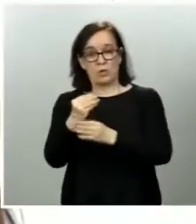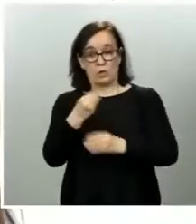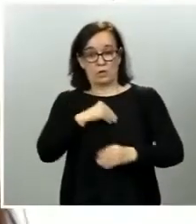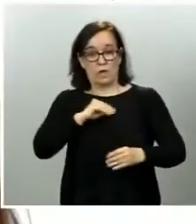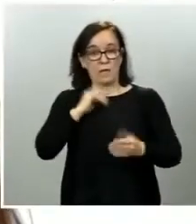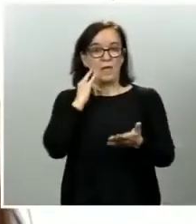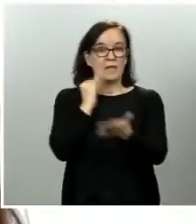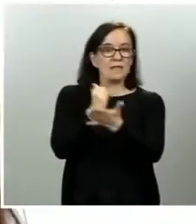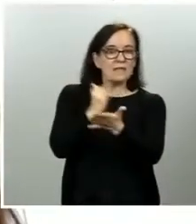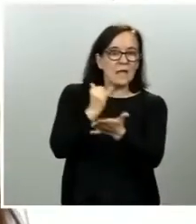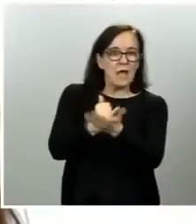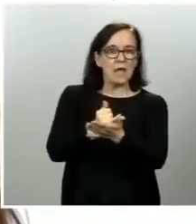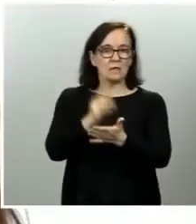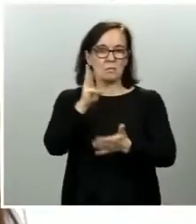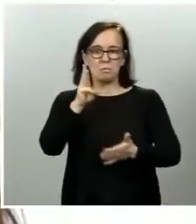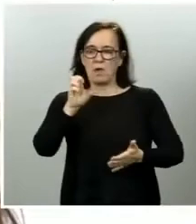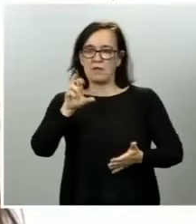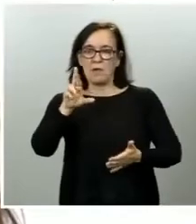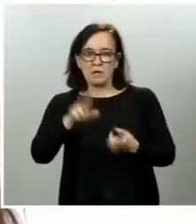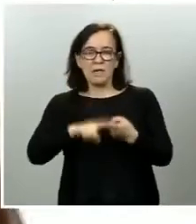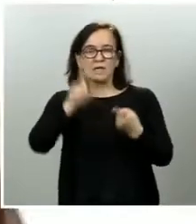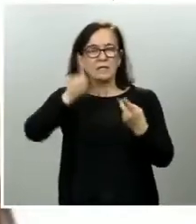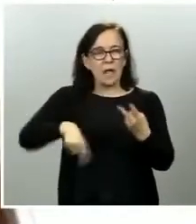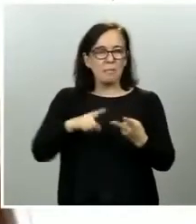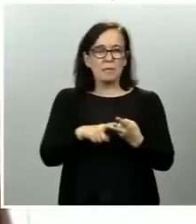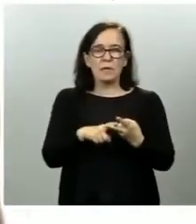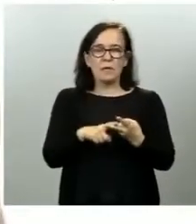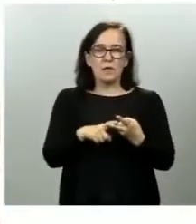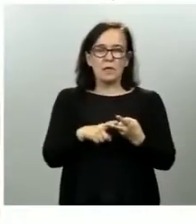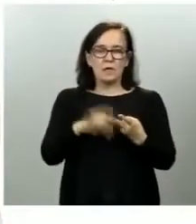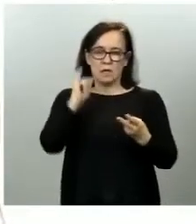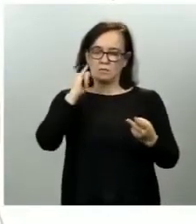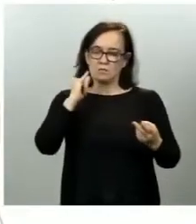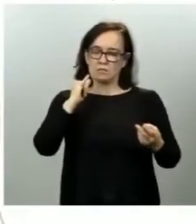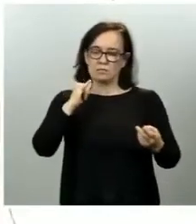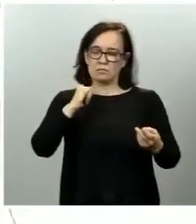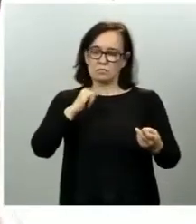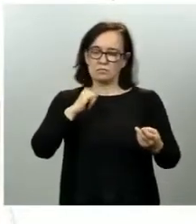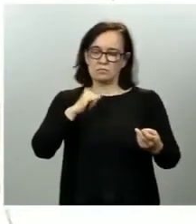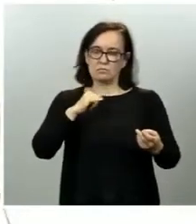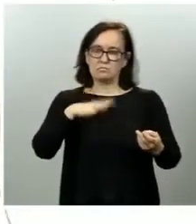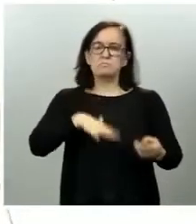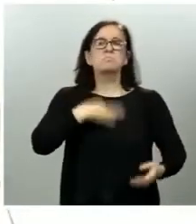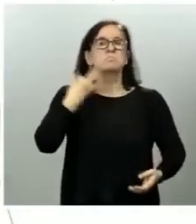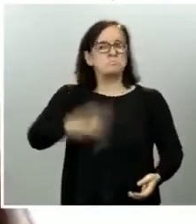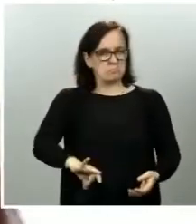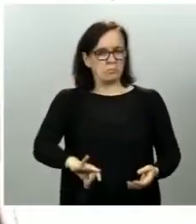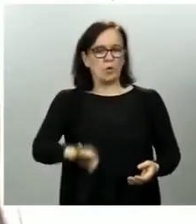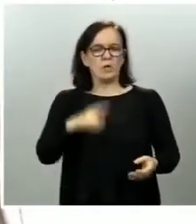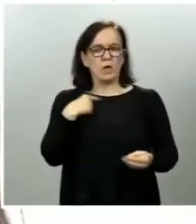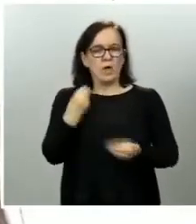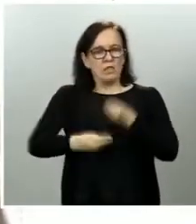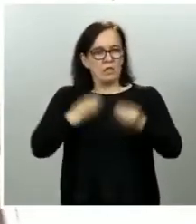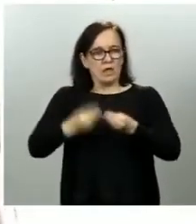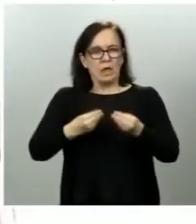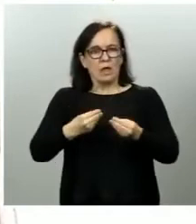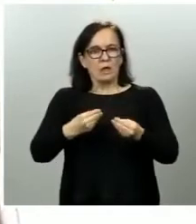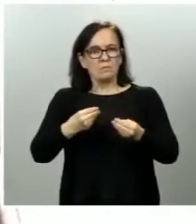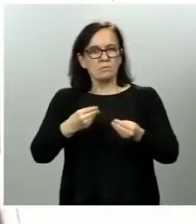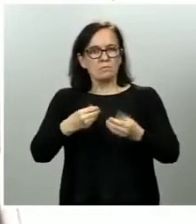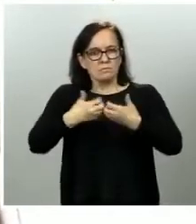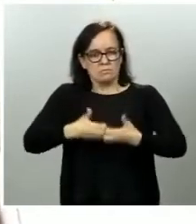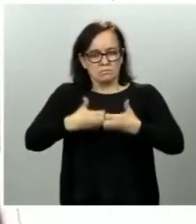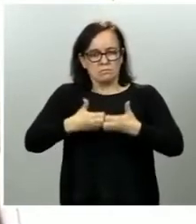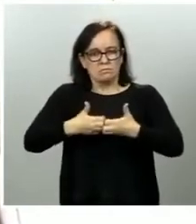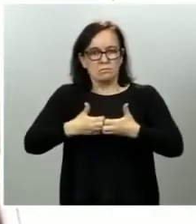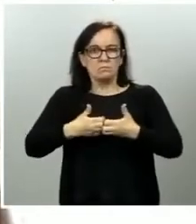PCR y también que tienen capacidad de aumentar, bueno, de producir test de anticuerpos.